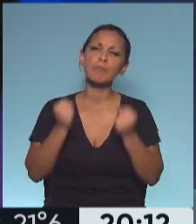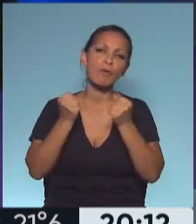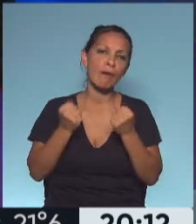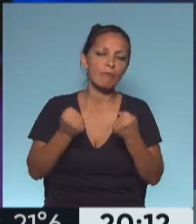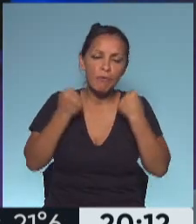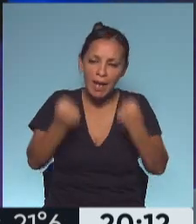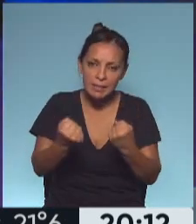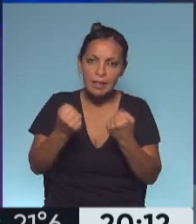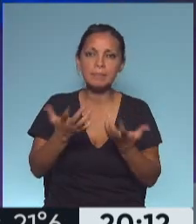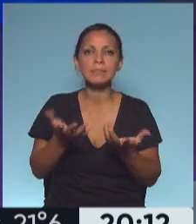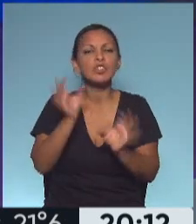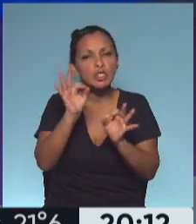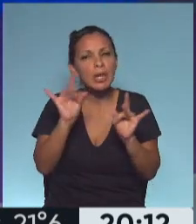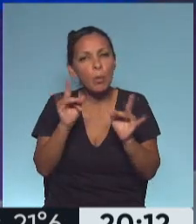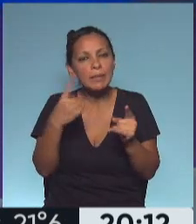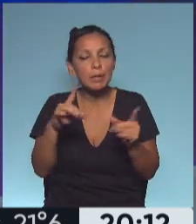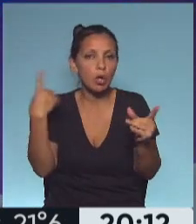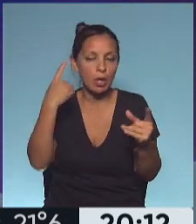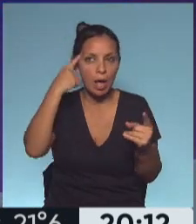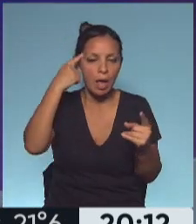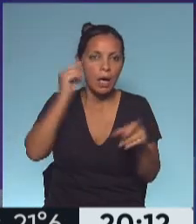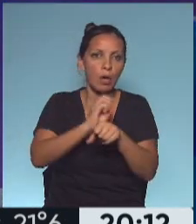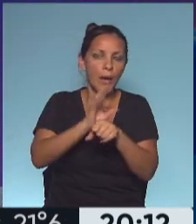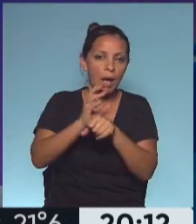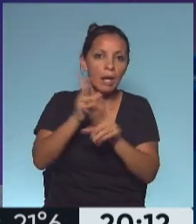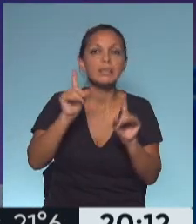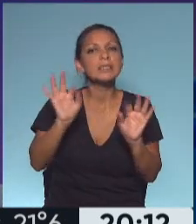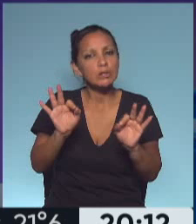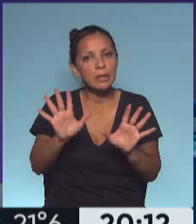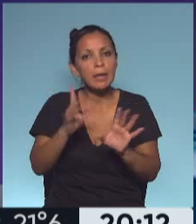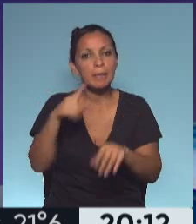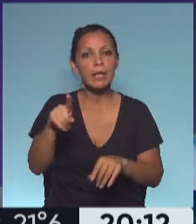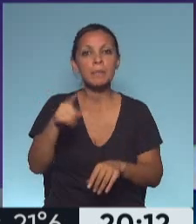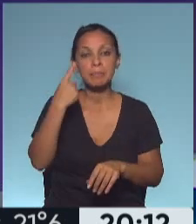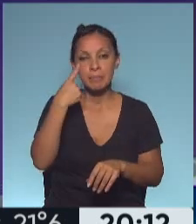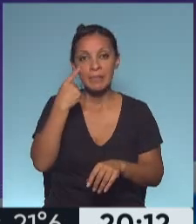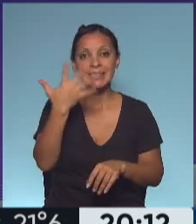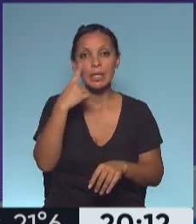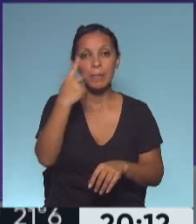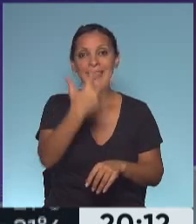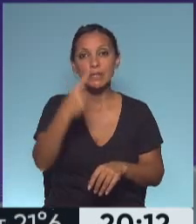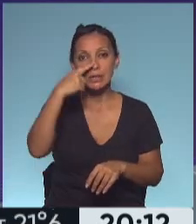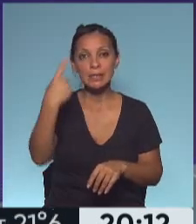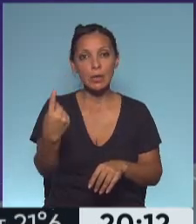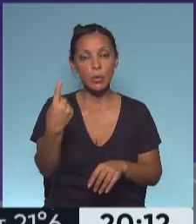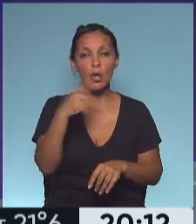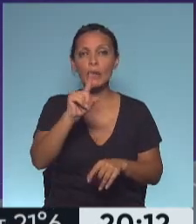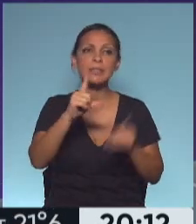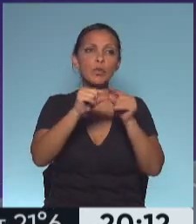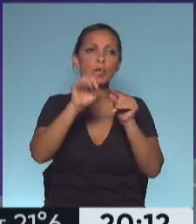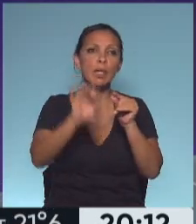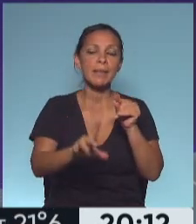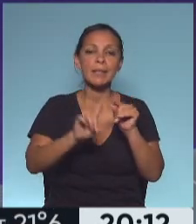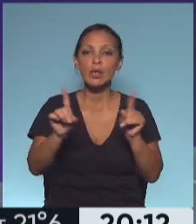Desde casa, porque estamos aturdidos con el tema del COVID, estos 5.371, que no son números, ¿eh? Son casi 5.400